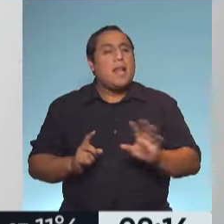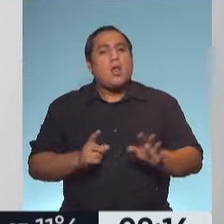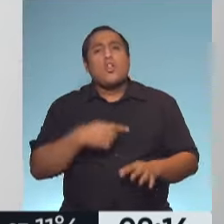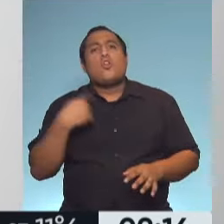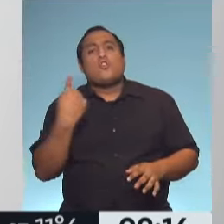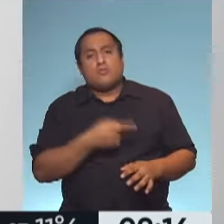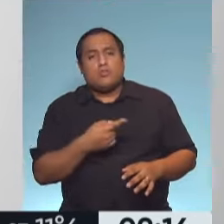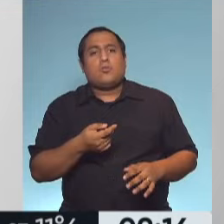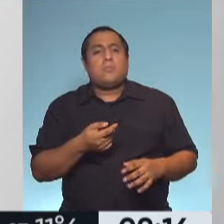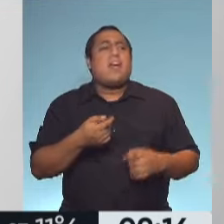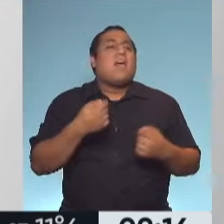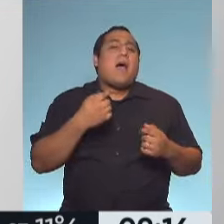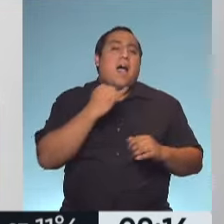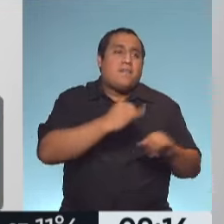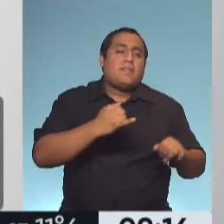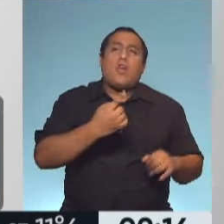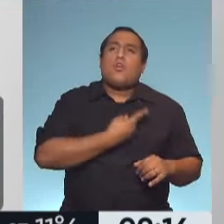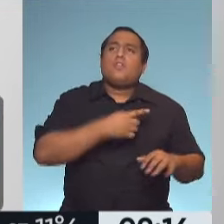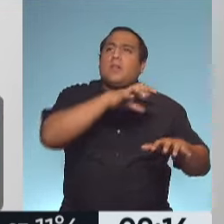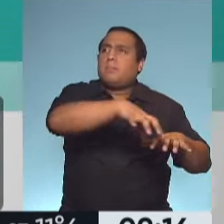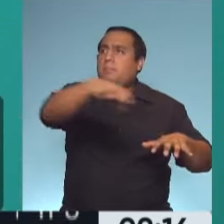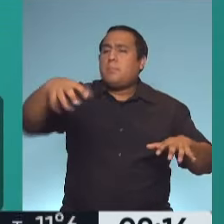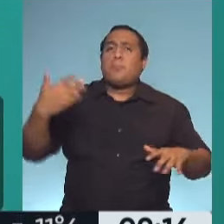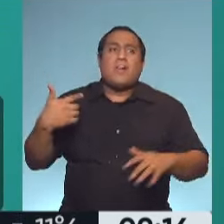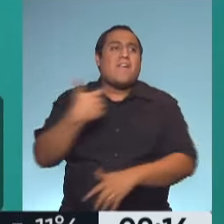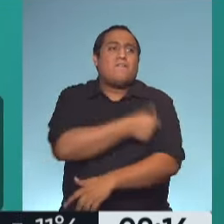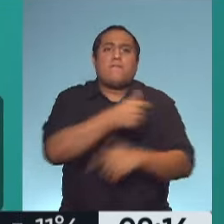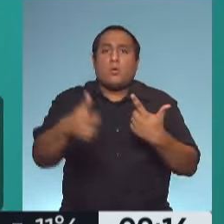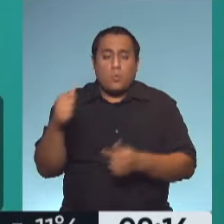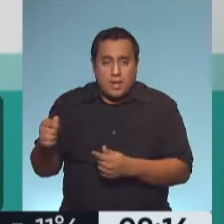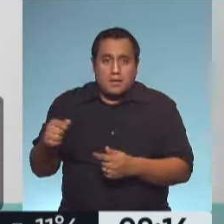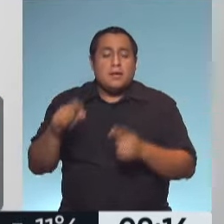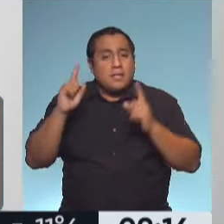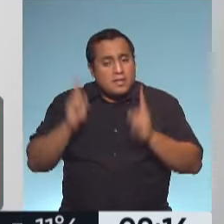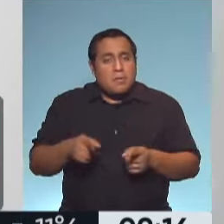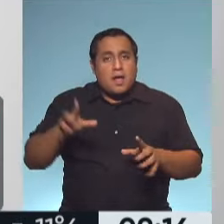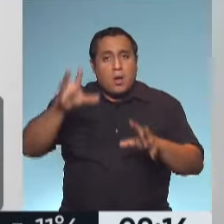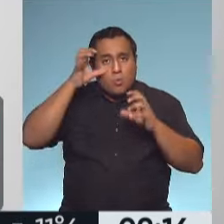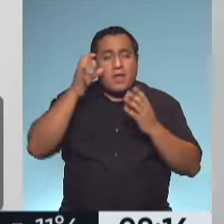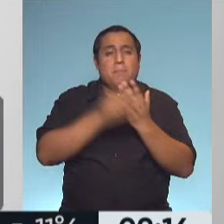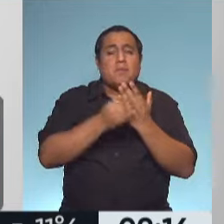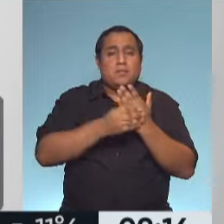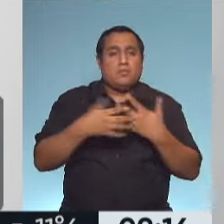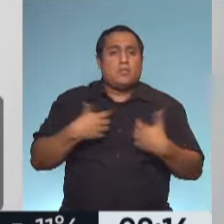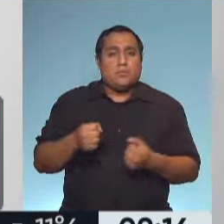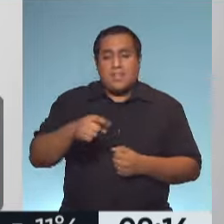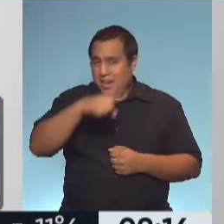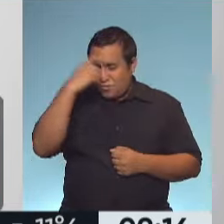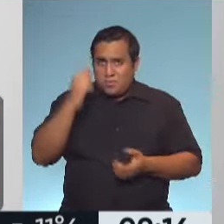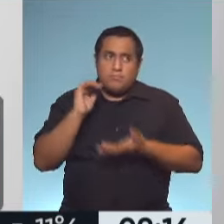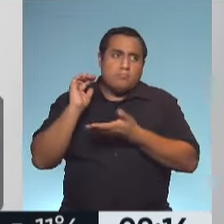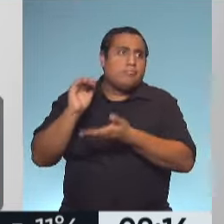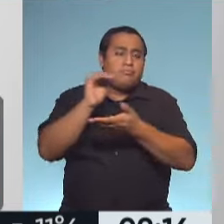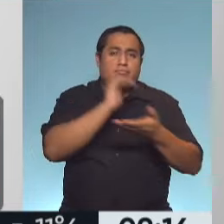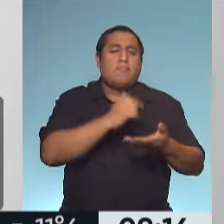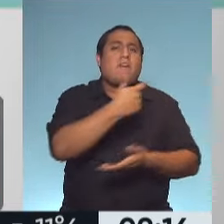disposición los puntos de vacunación, un suplemento de vacunas, porque recordemos que el Ministerio de la Nación distribuye en función de